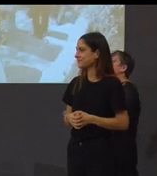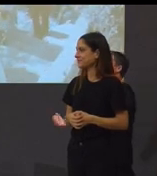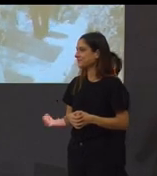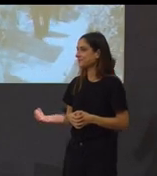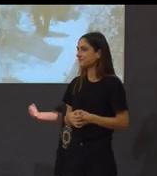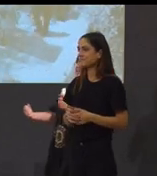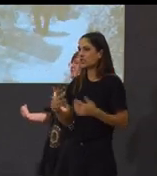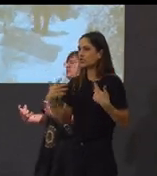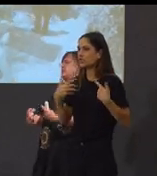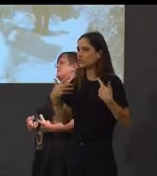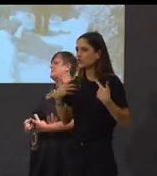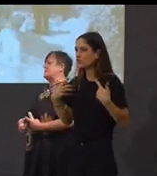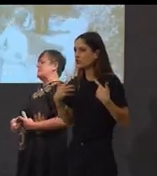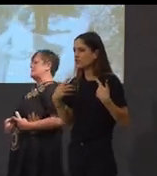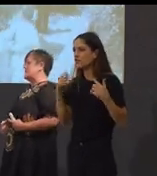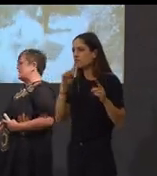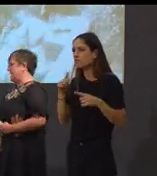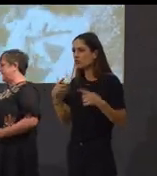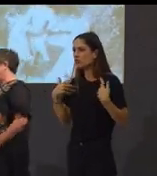Sufriente.